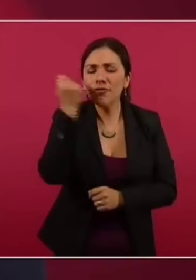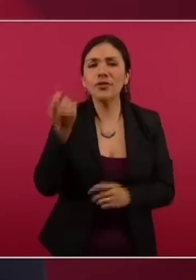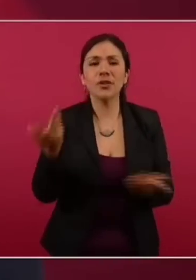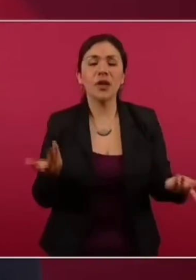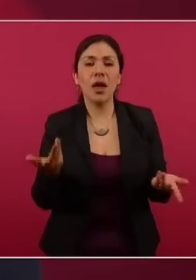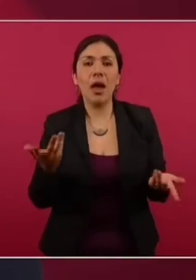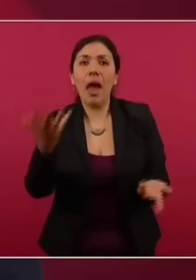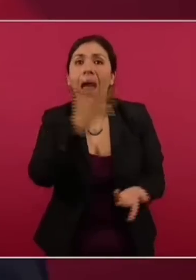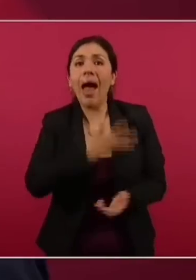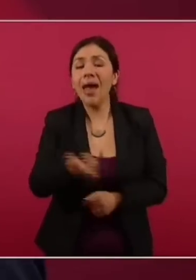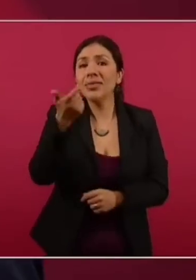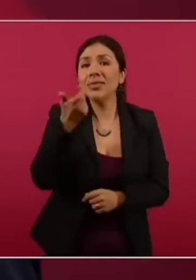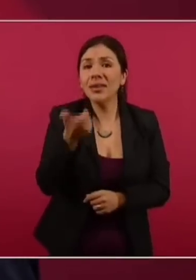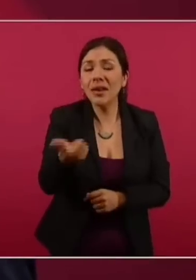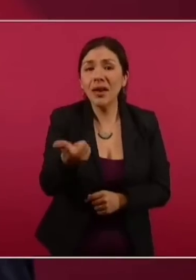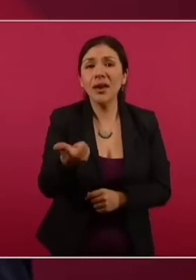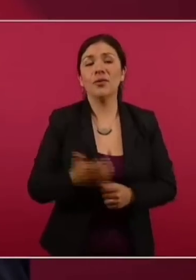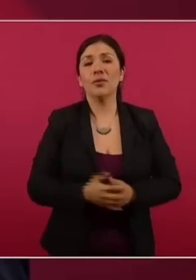capital.